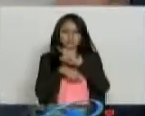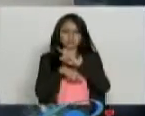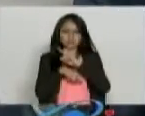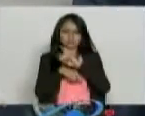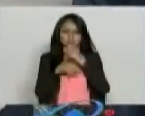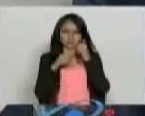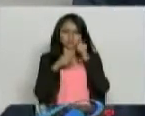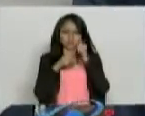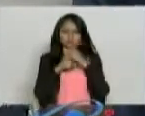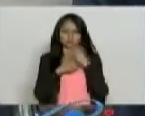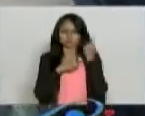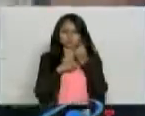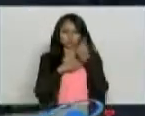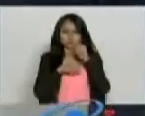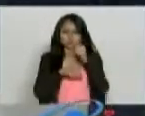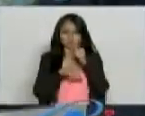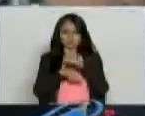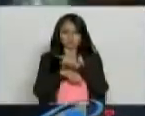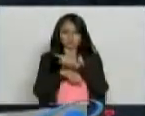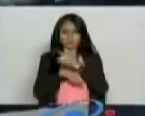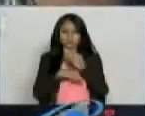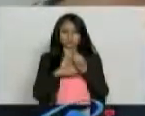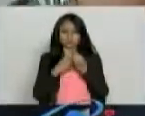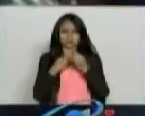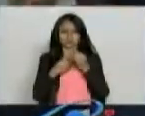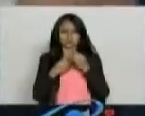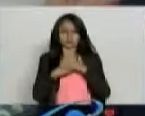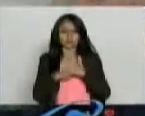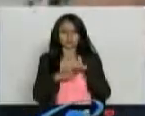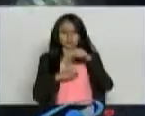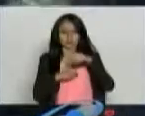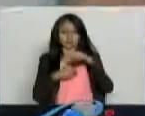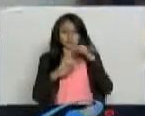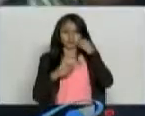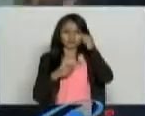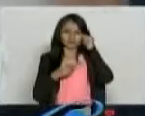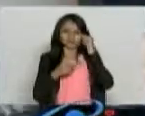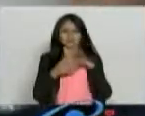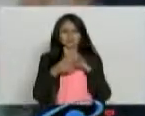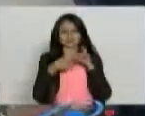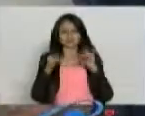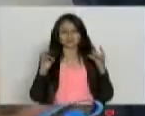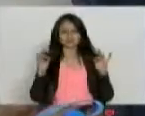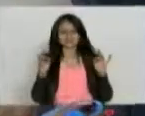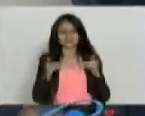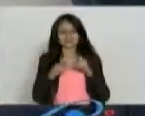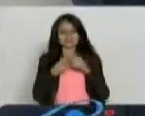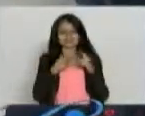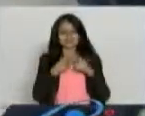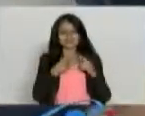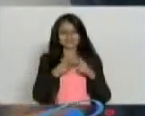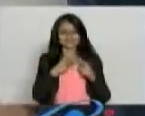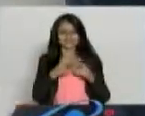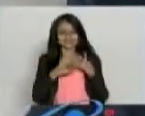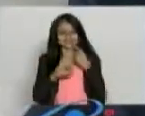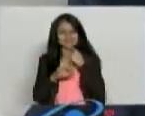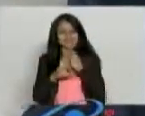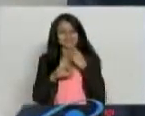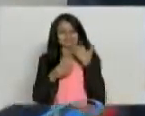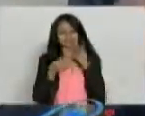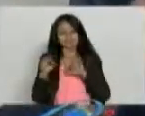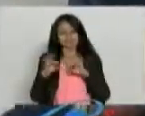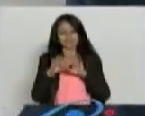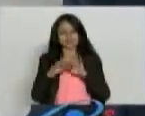10 minutos solamente. Y en el día hay que recordar una frase, en el día hay que estar recordando una frase nomás. De eso se trata.